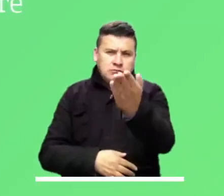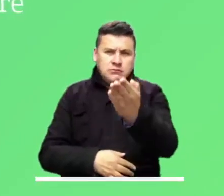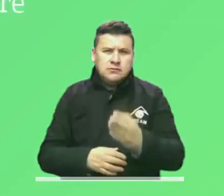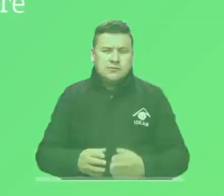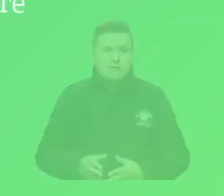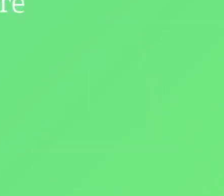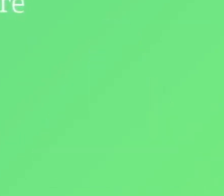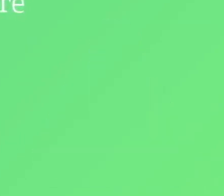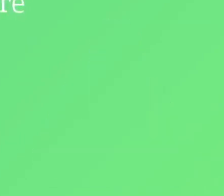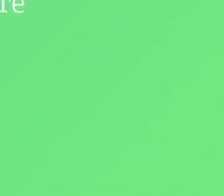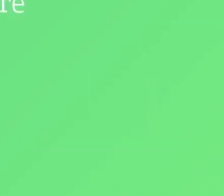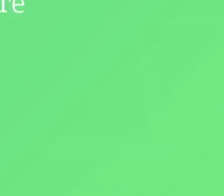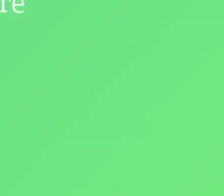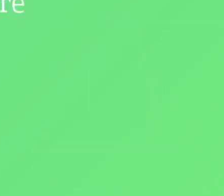tome las mejores decisiones. por ver el video.